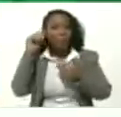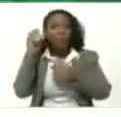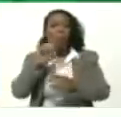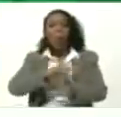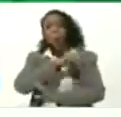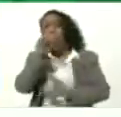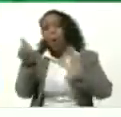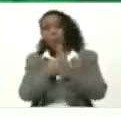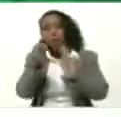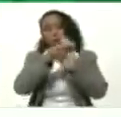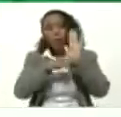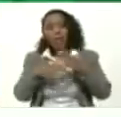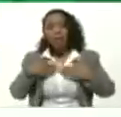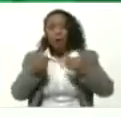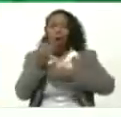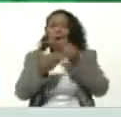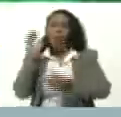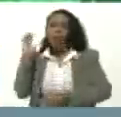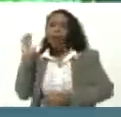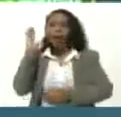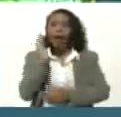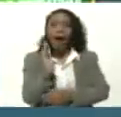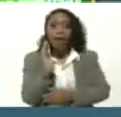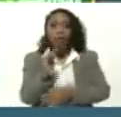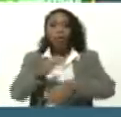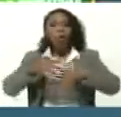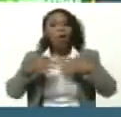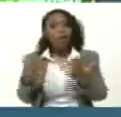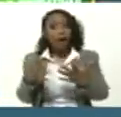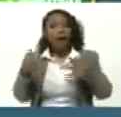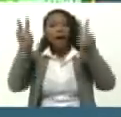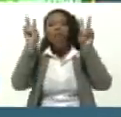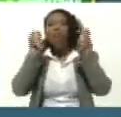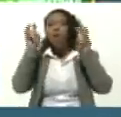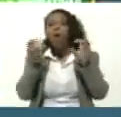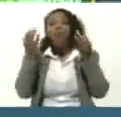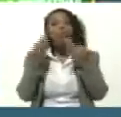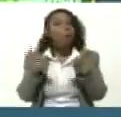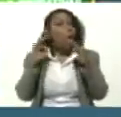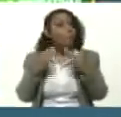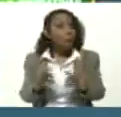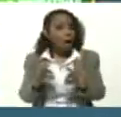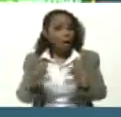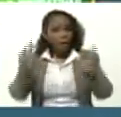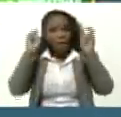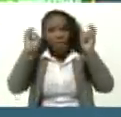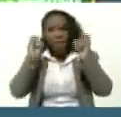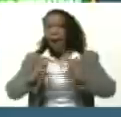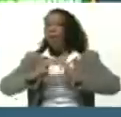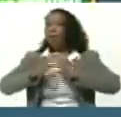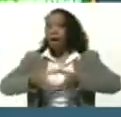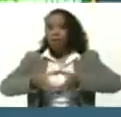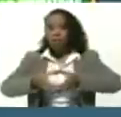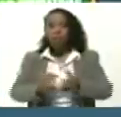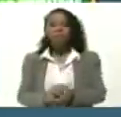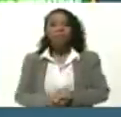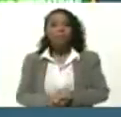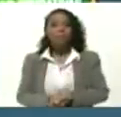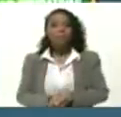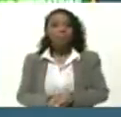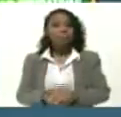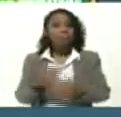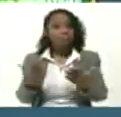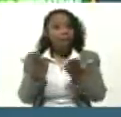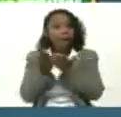Bioseguro Del regreso Y De la nueva normalidad En el aula De clase En